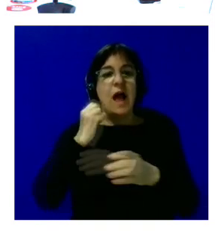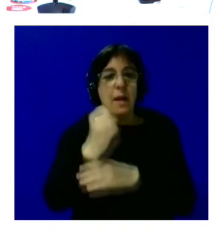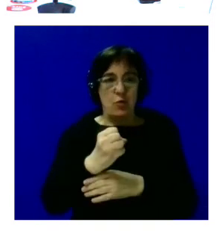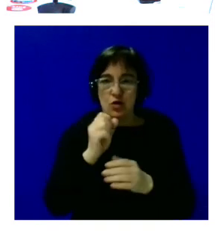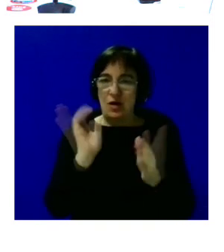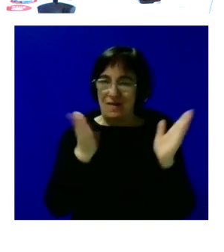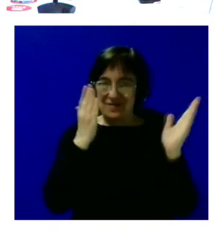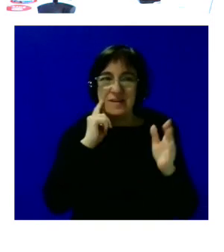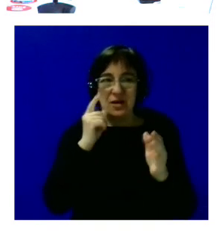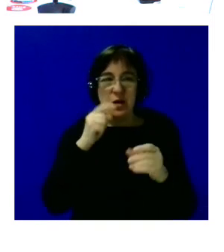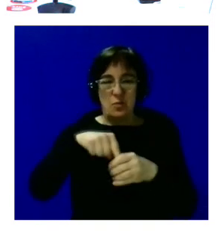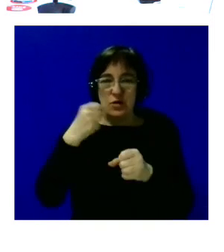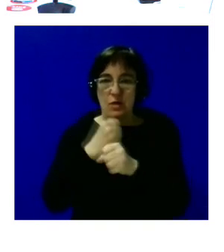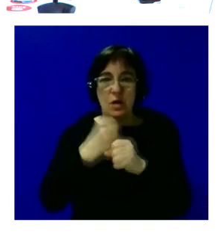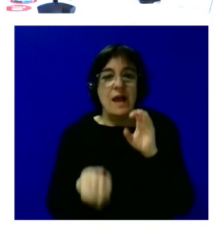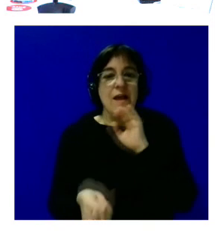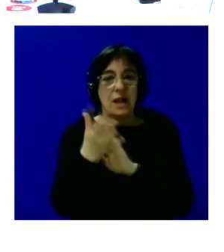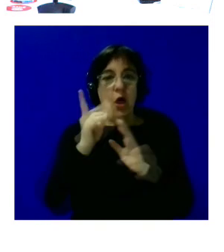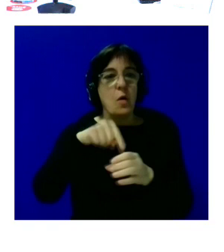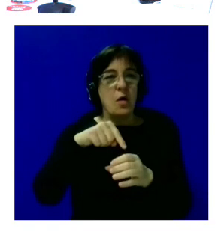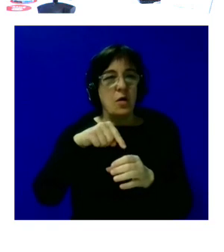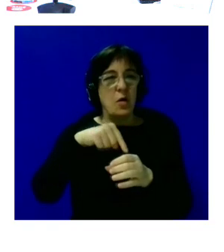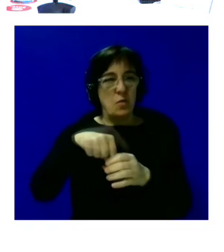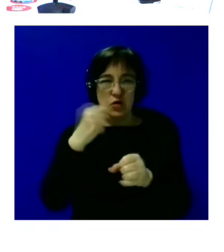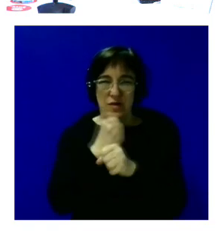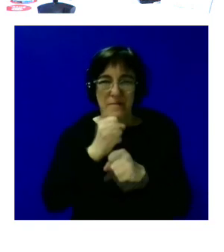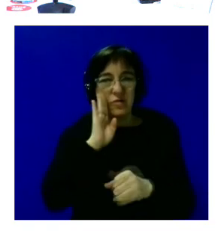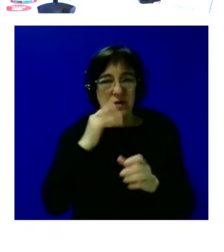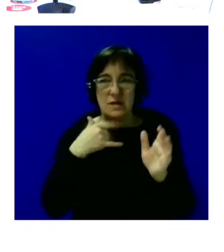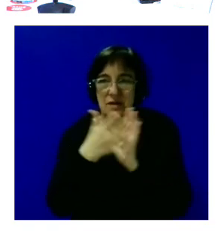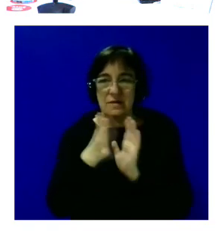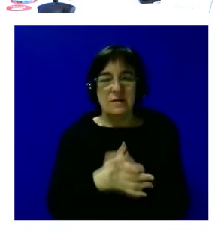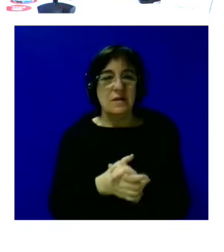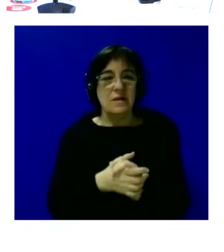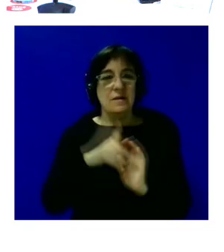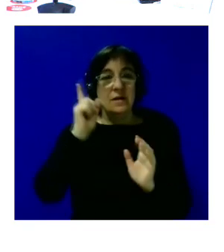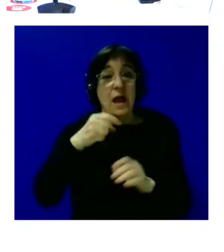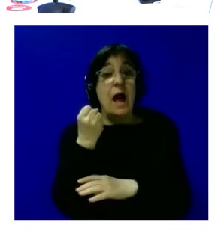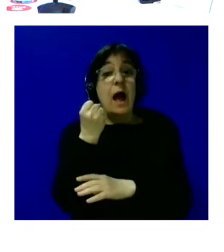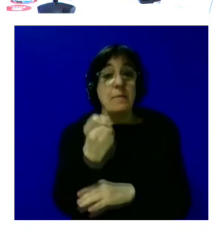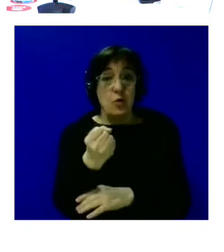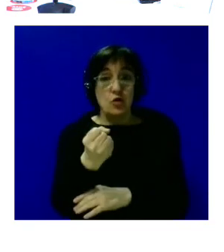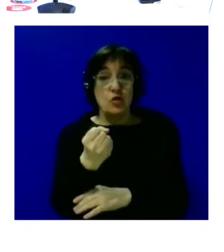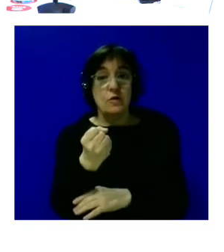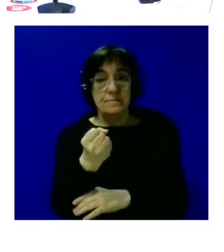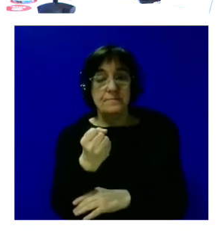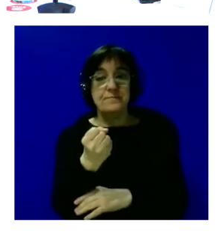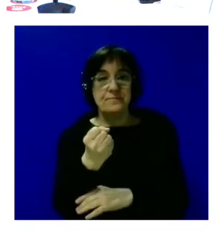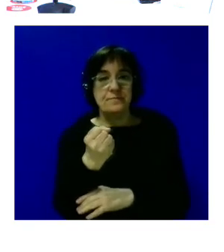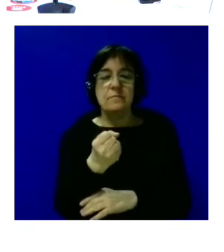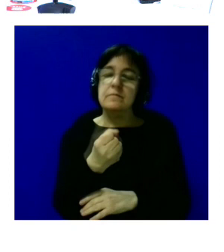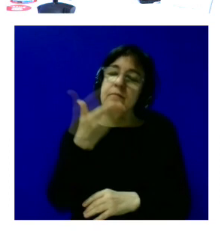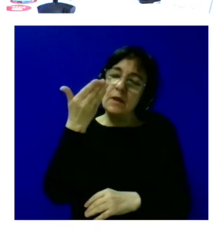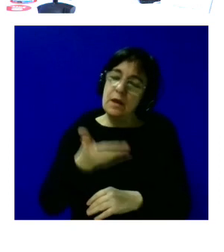si no sería como esta creación de puesto de trabajo que os he comentado antes en cuanto al apoyo sí que es muy